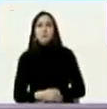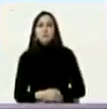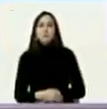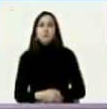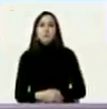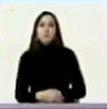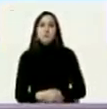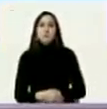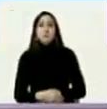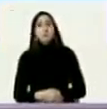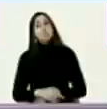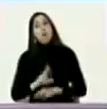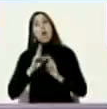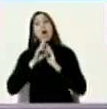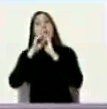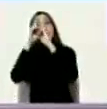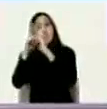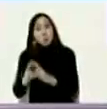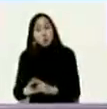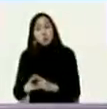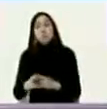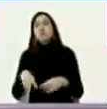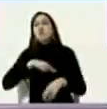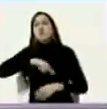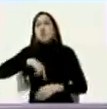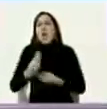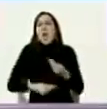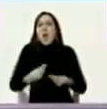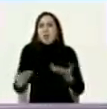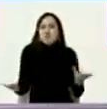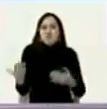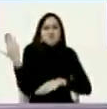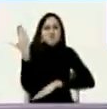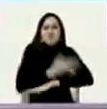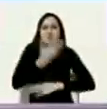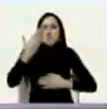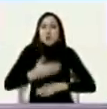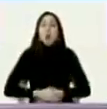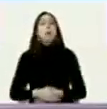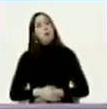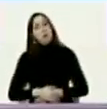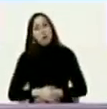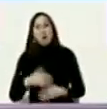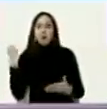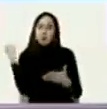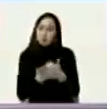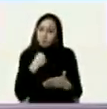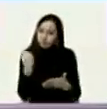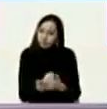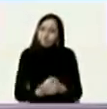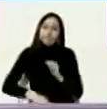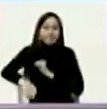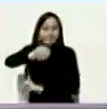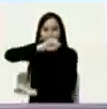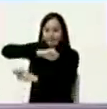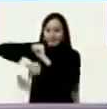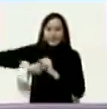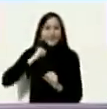espero responder esta pregunta que hacemos nosotros con las sanciones luchar batallar trabajar